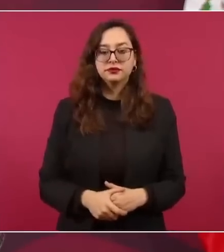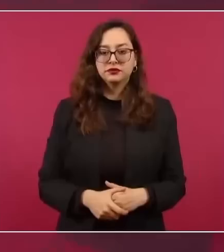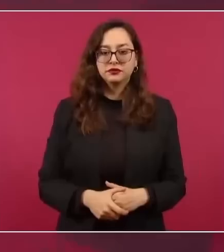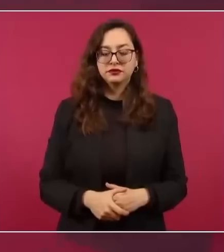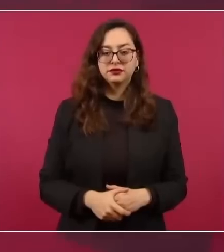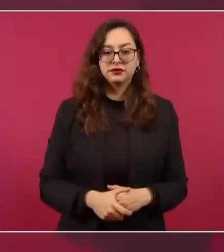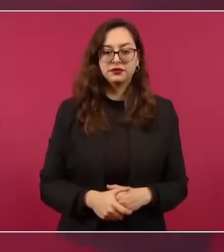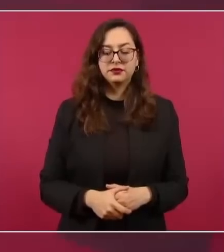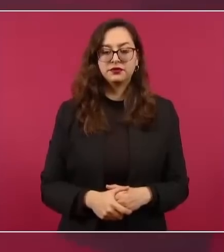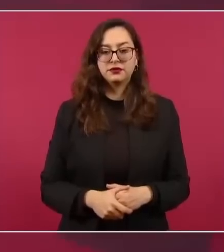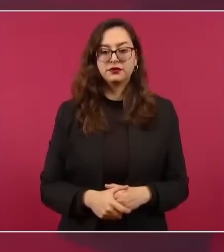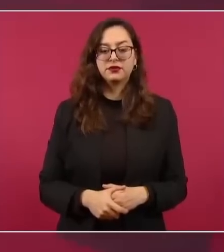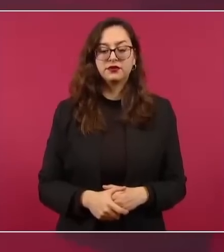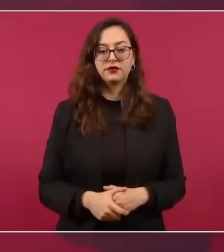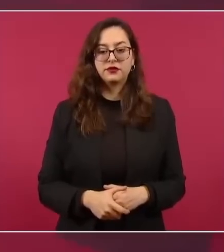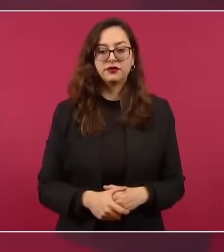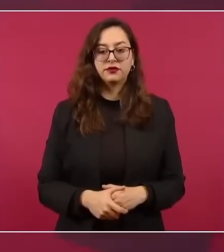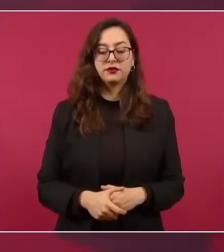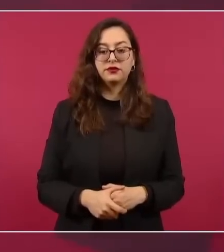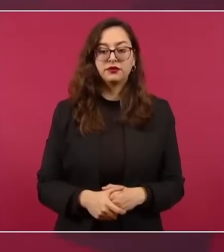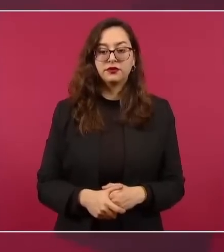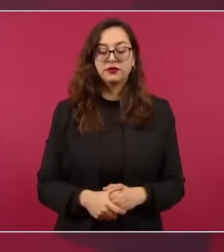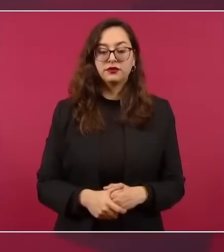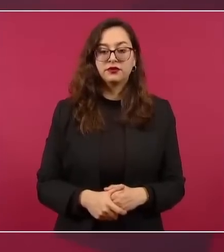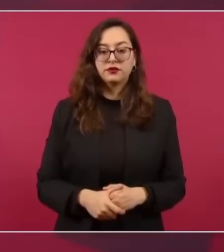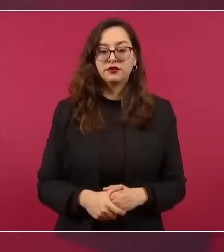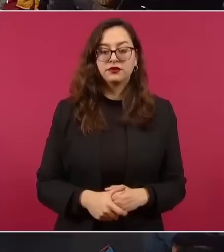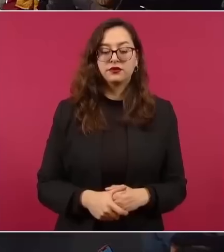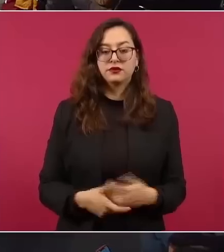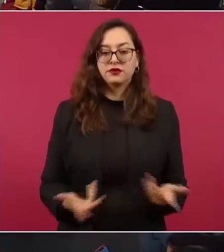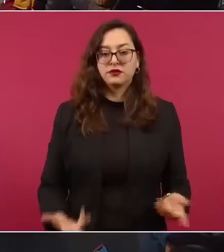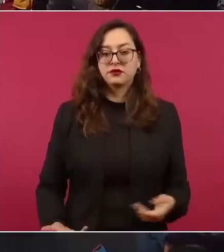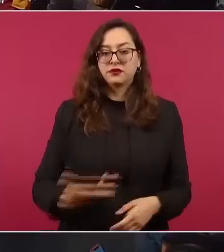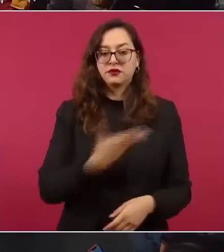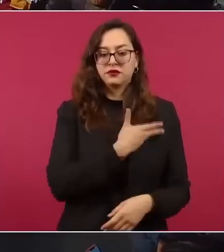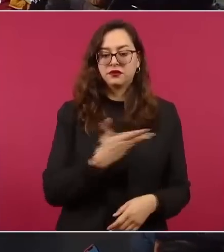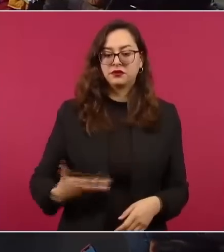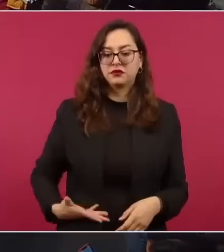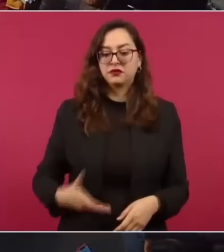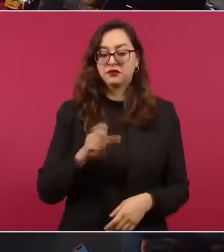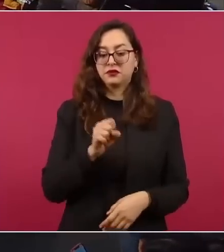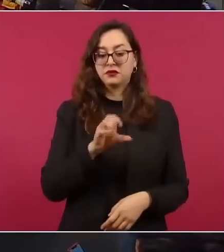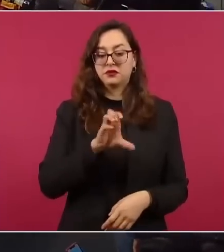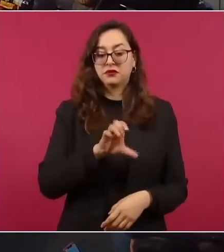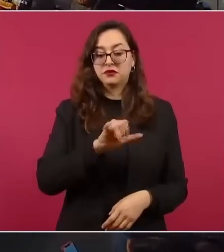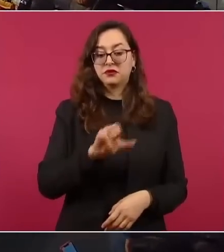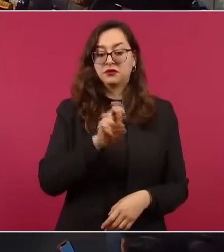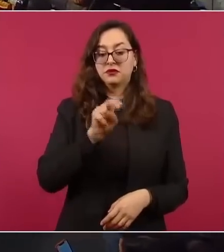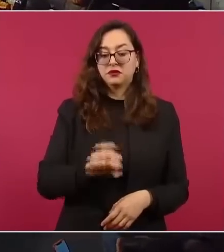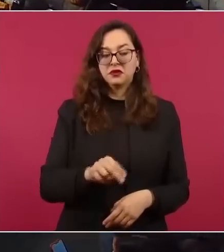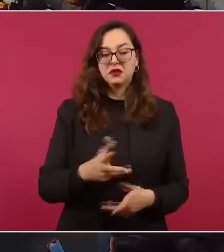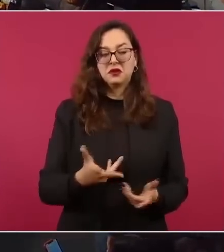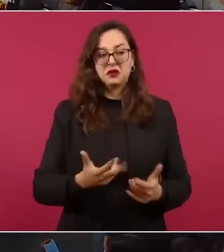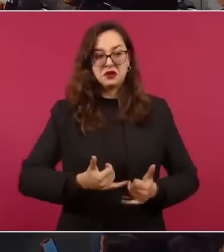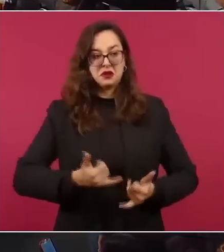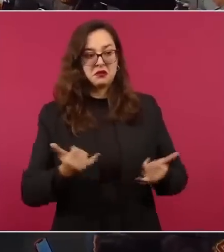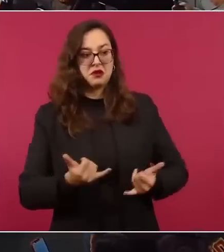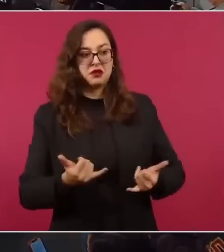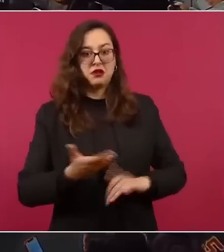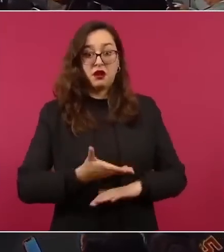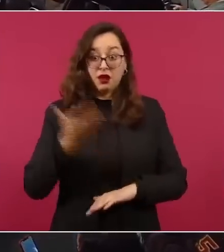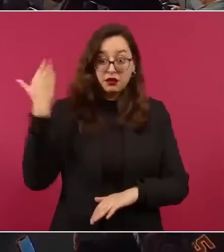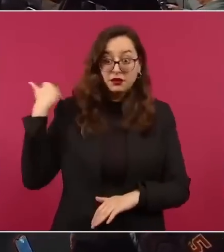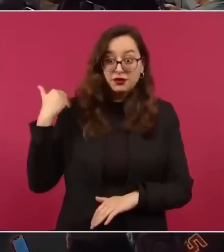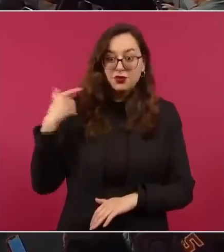¿Cuándo un presidente de la Corte nos iba a alinear al presidente de México?